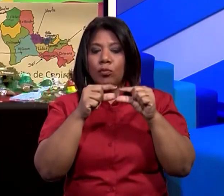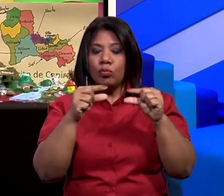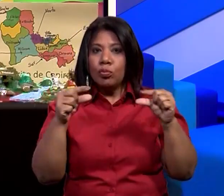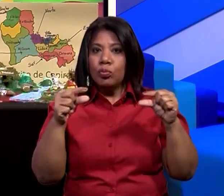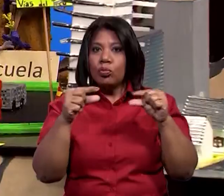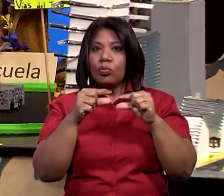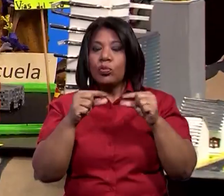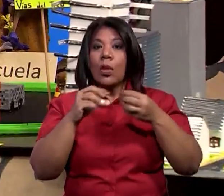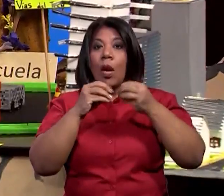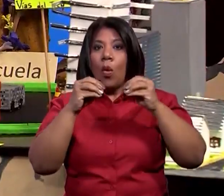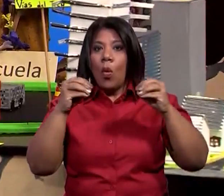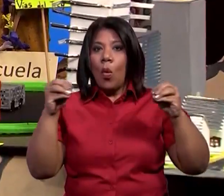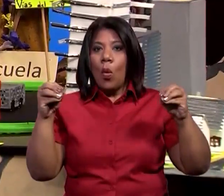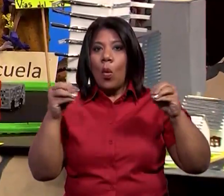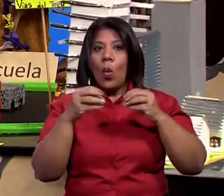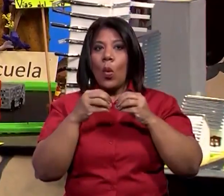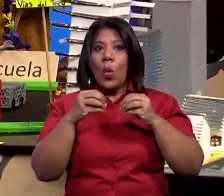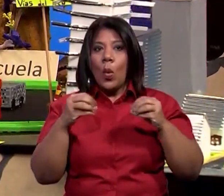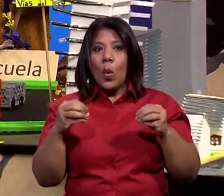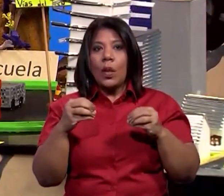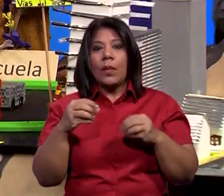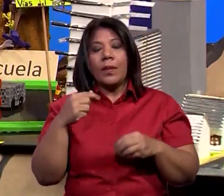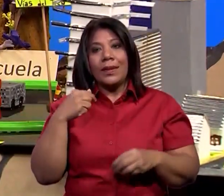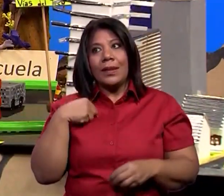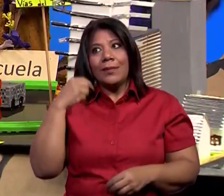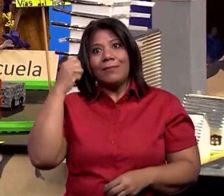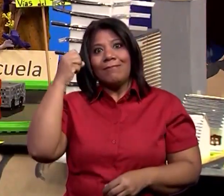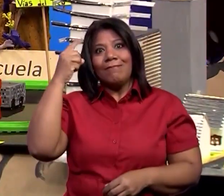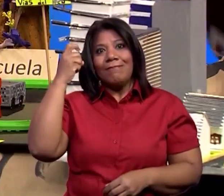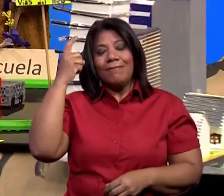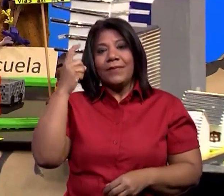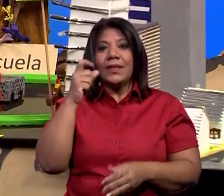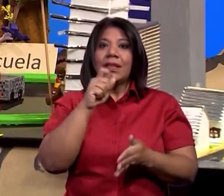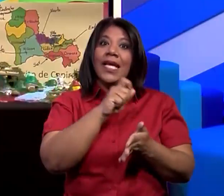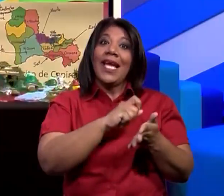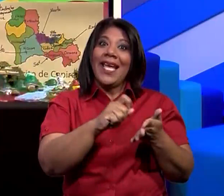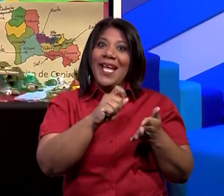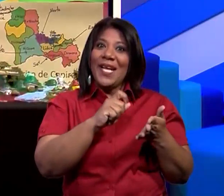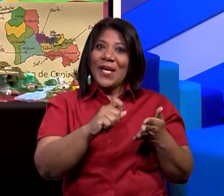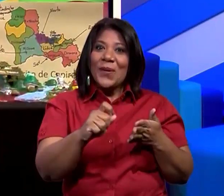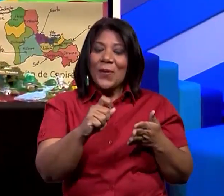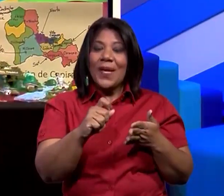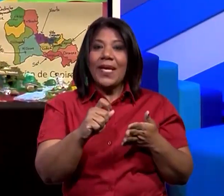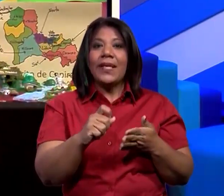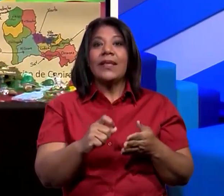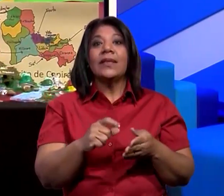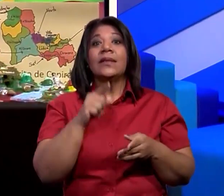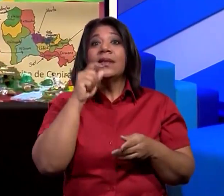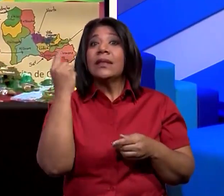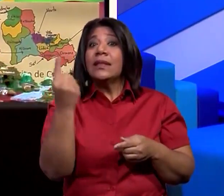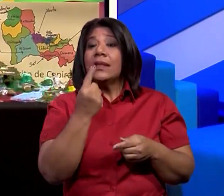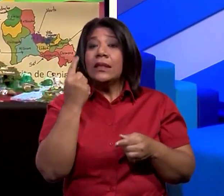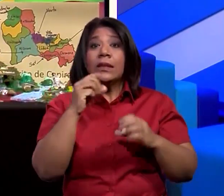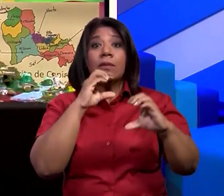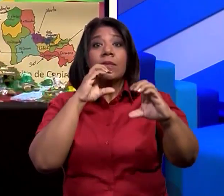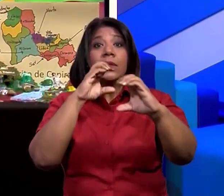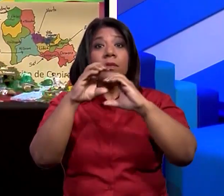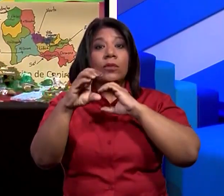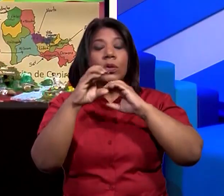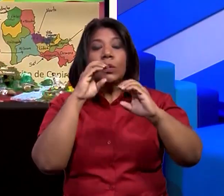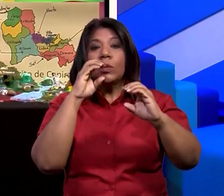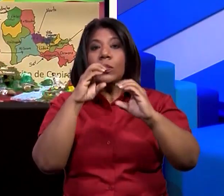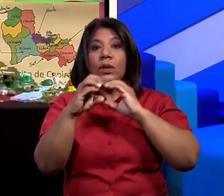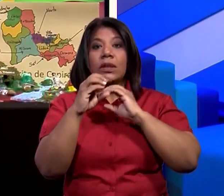Formar oraciones. Vamos a correlacionar, padre de familia, con el docente de educación especial. Vamos a formar